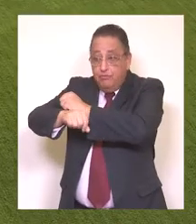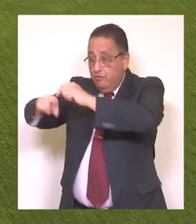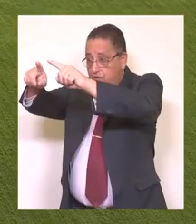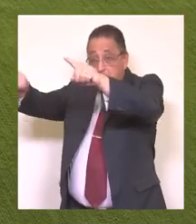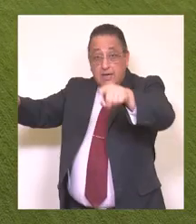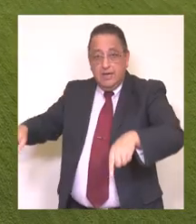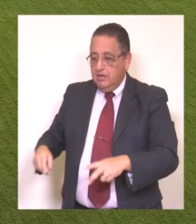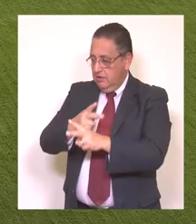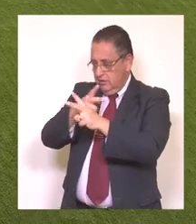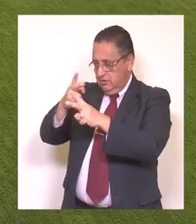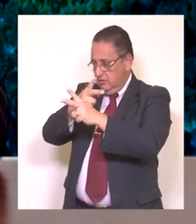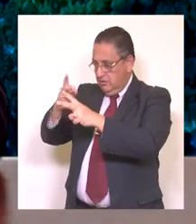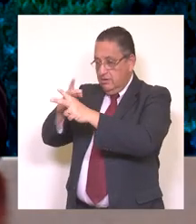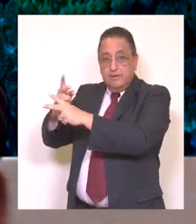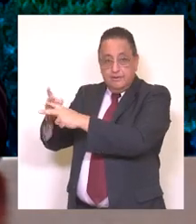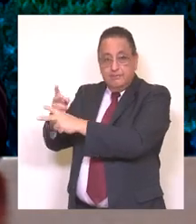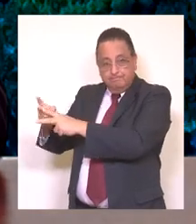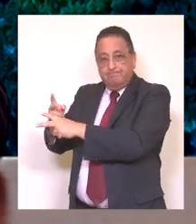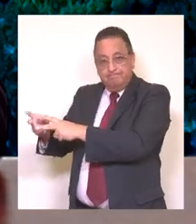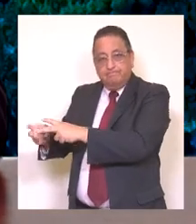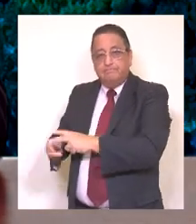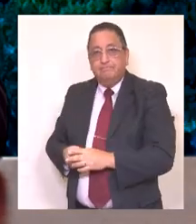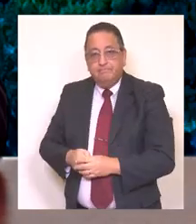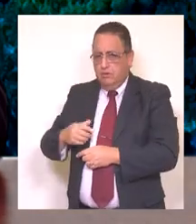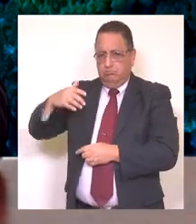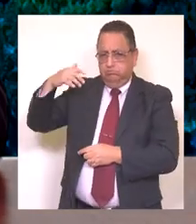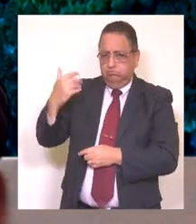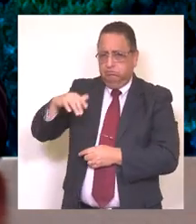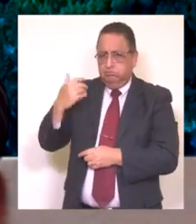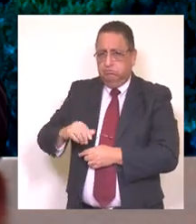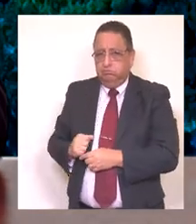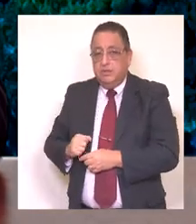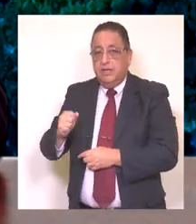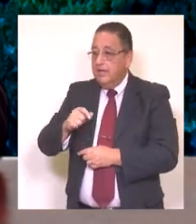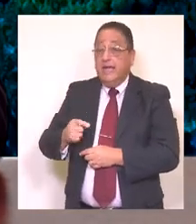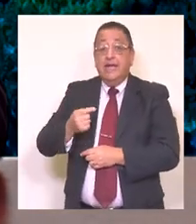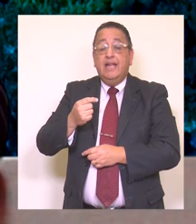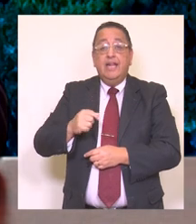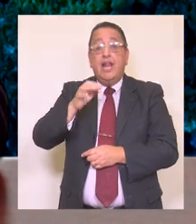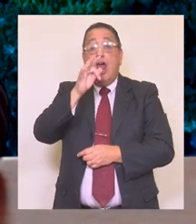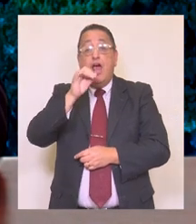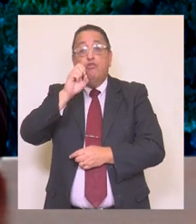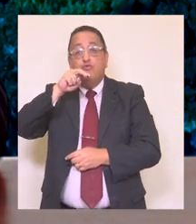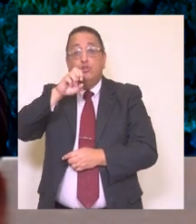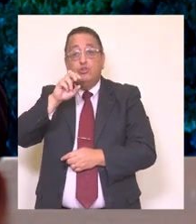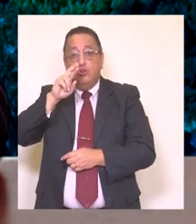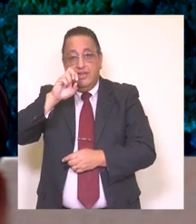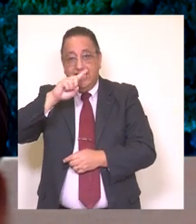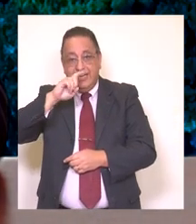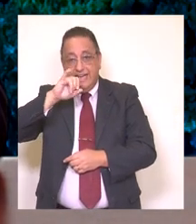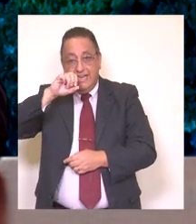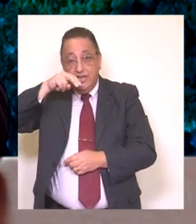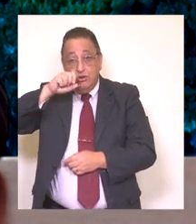otras obras que se ejecutaron. Otra fuente de financiamiento y muy importante en nuestro quehacer es el Fondo Nacional de Desarrollo Regional.